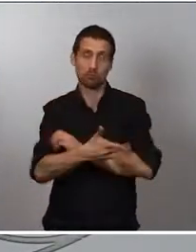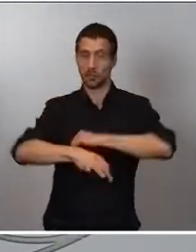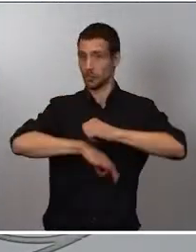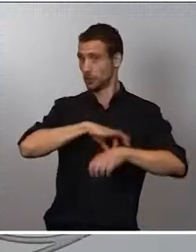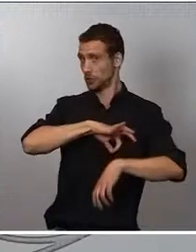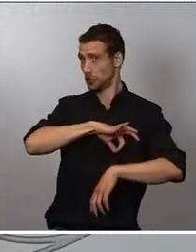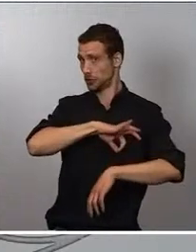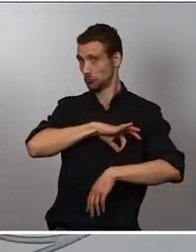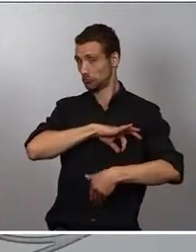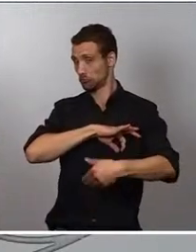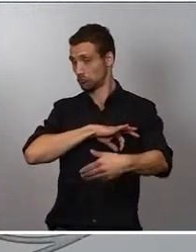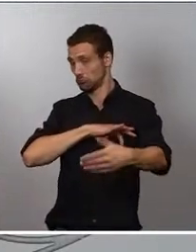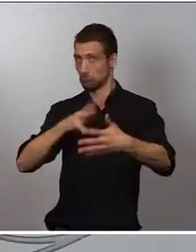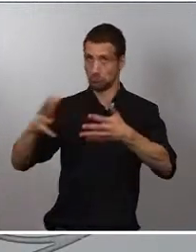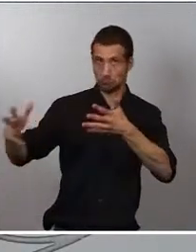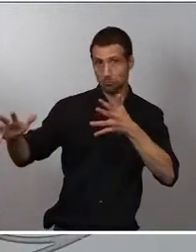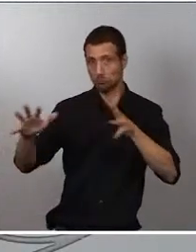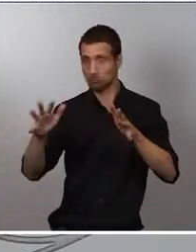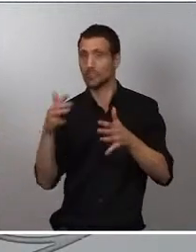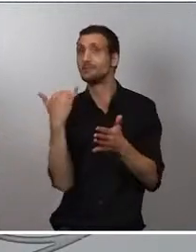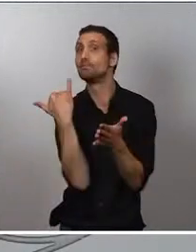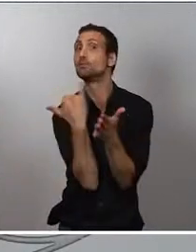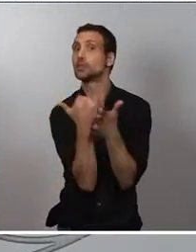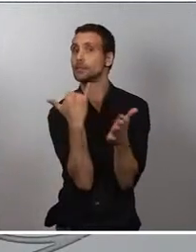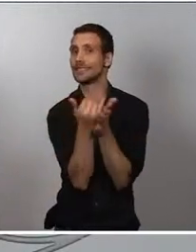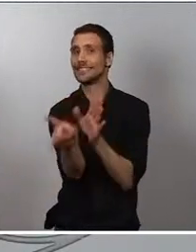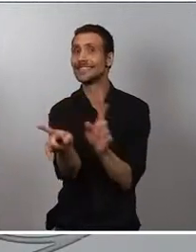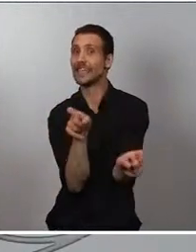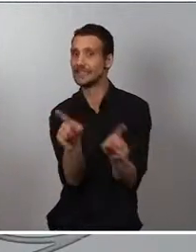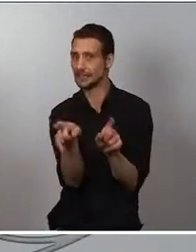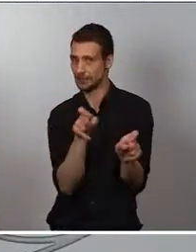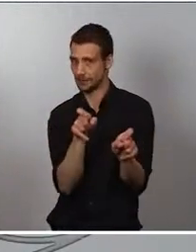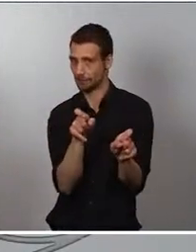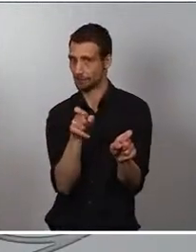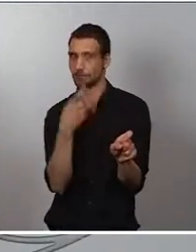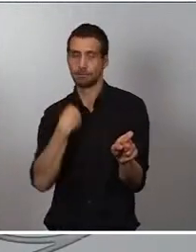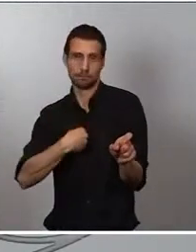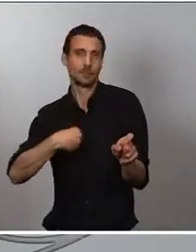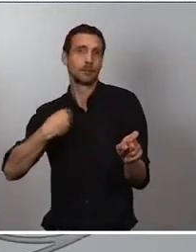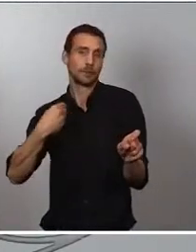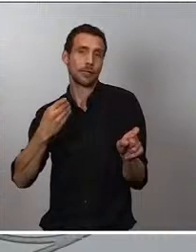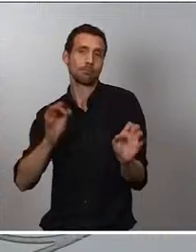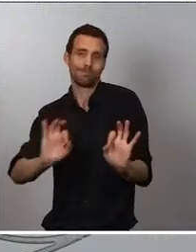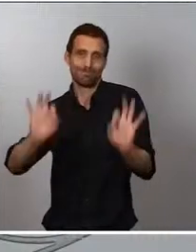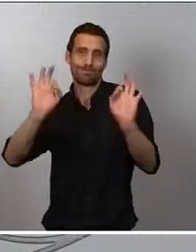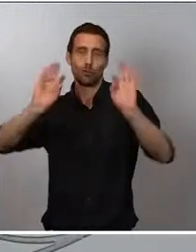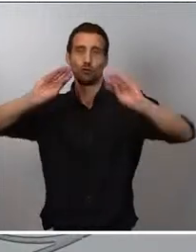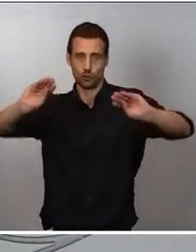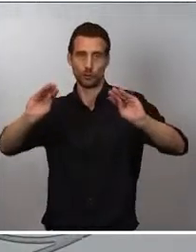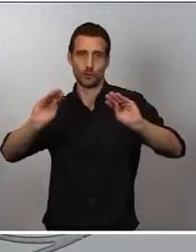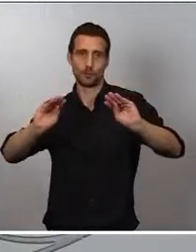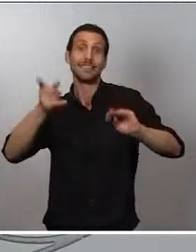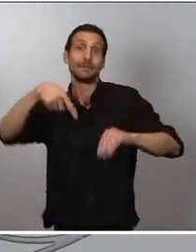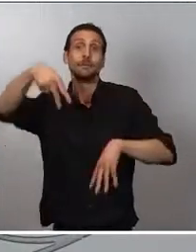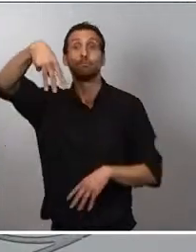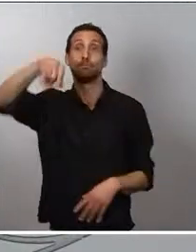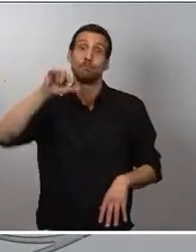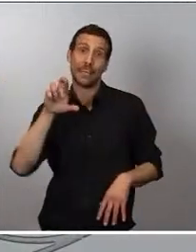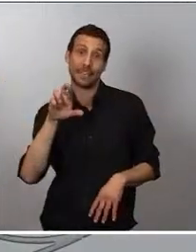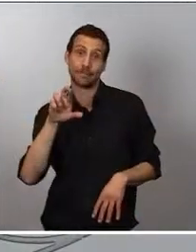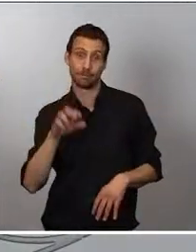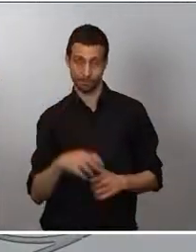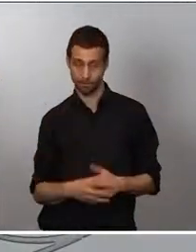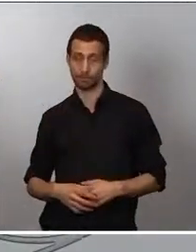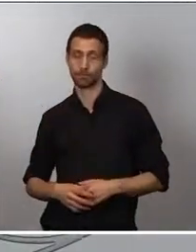celebrando las pruebas selectivas de esta formación sanitaria especializada y por tanto también las pruebas MIR. La formación